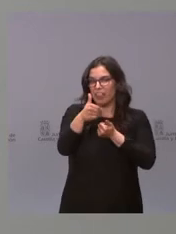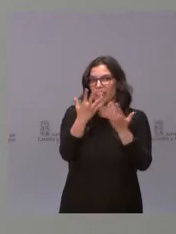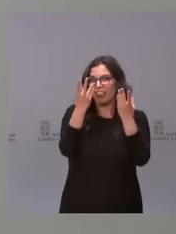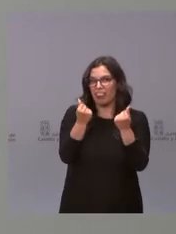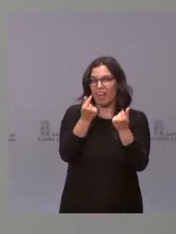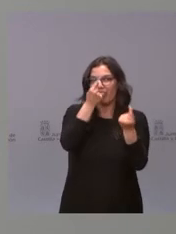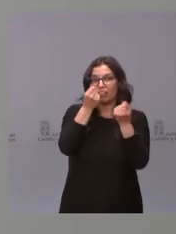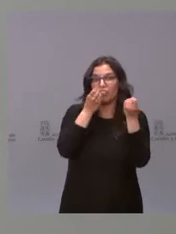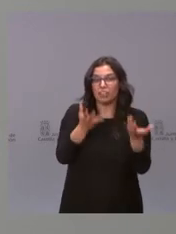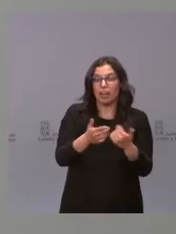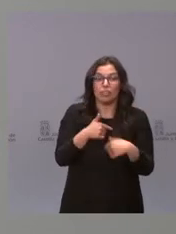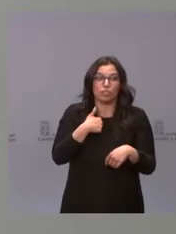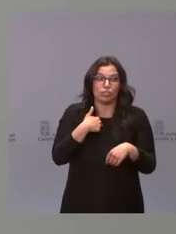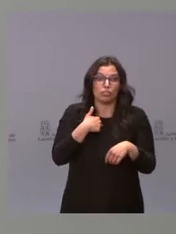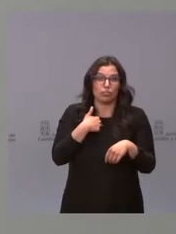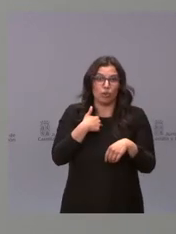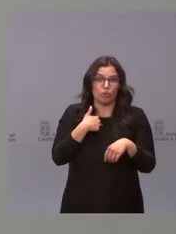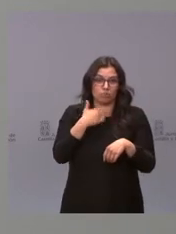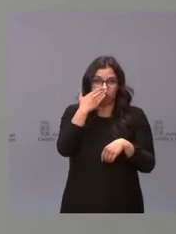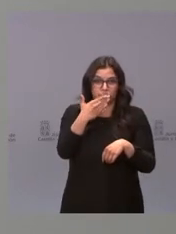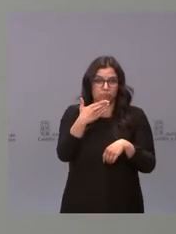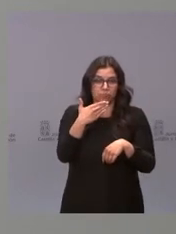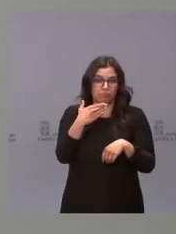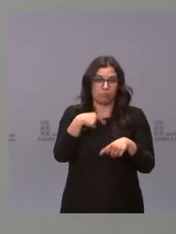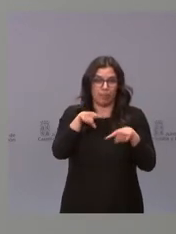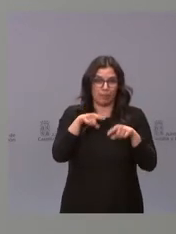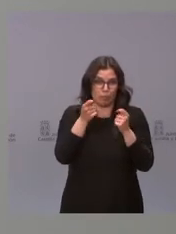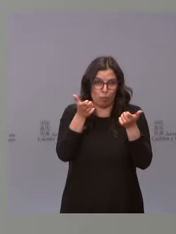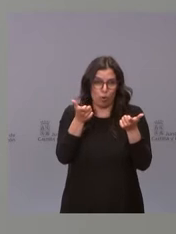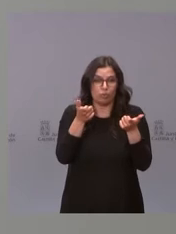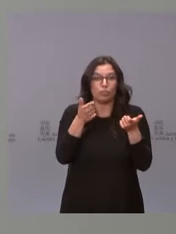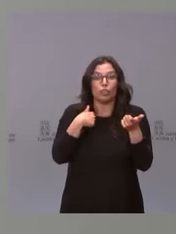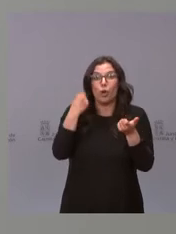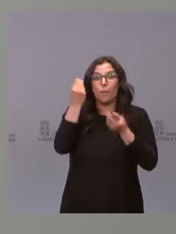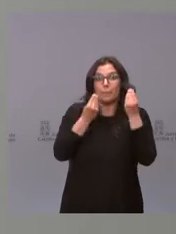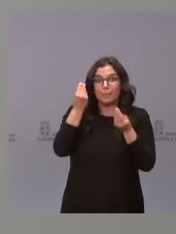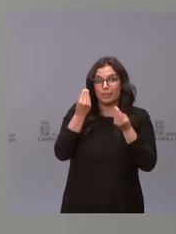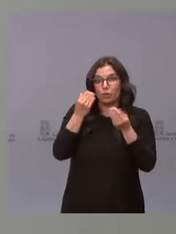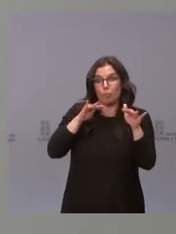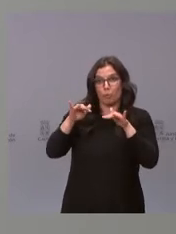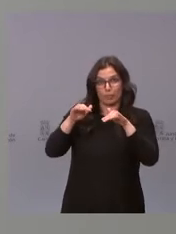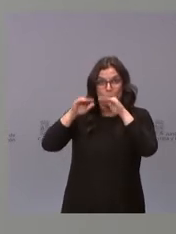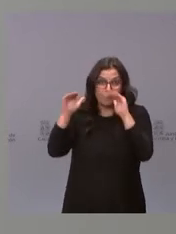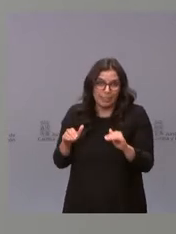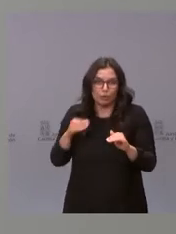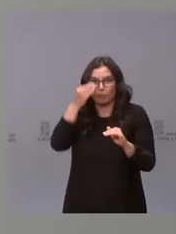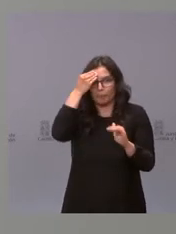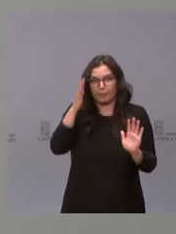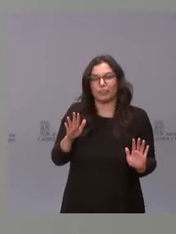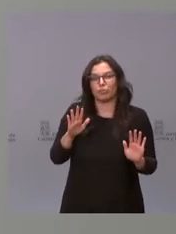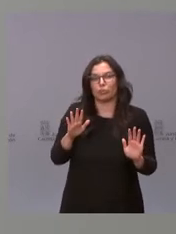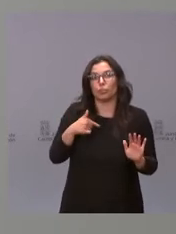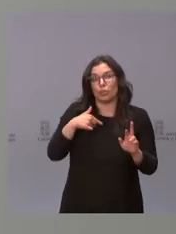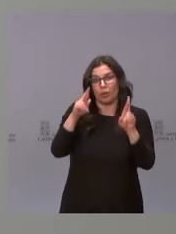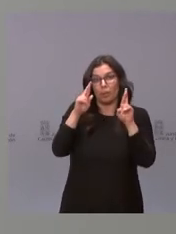yo la verdad es que como me he movido bastante poco, pues yo creo que ha habido menos movimiento. Es algo que yo